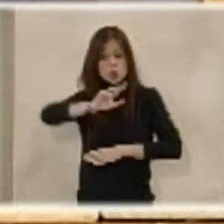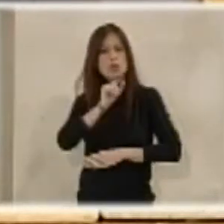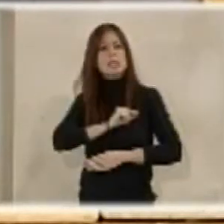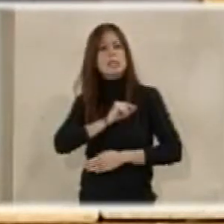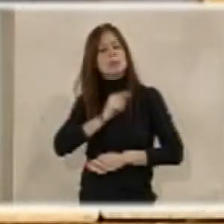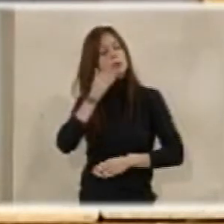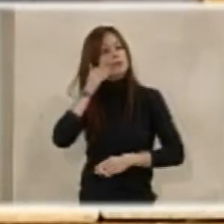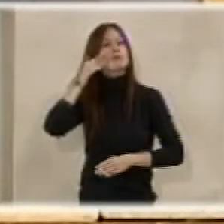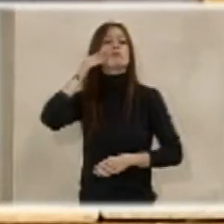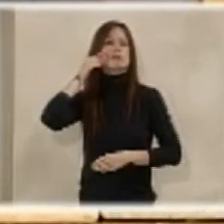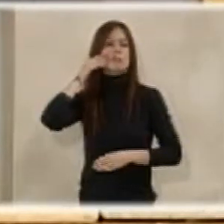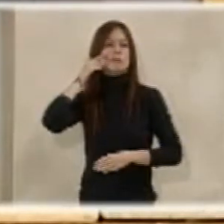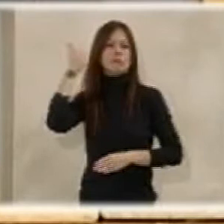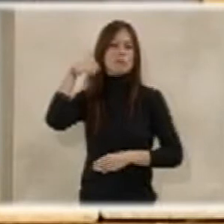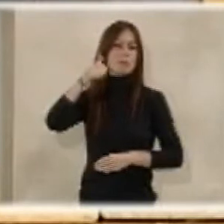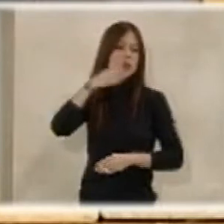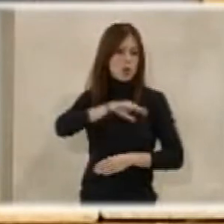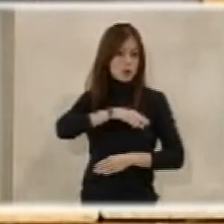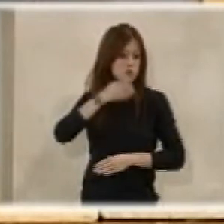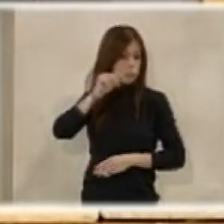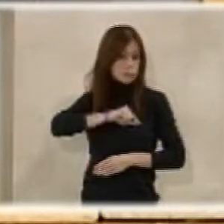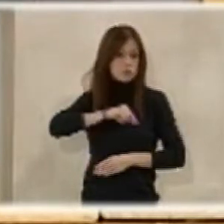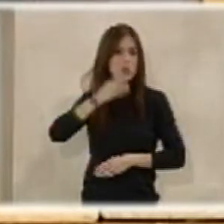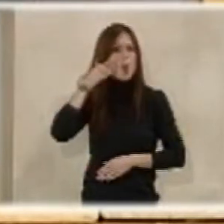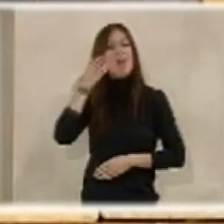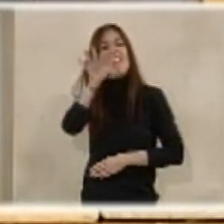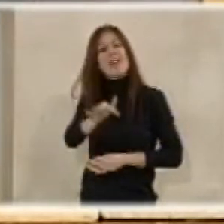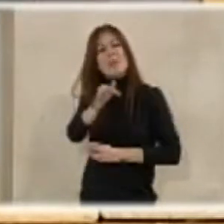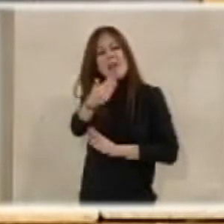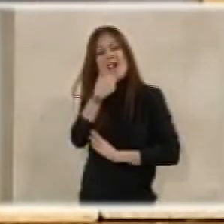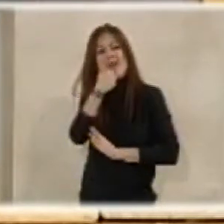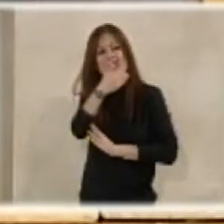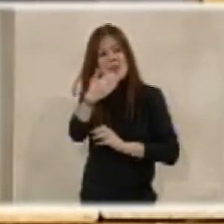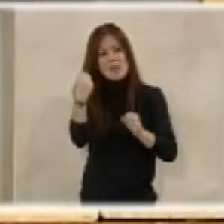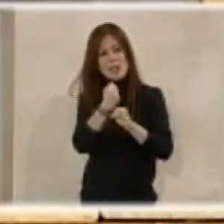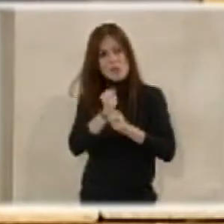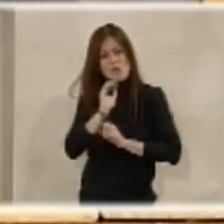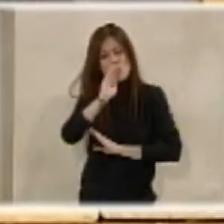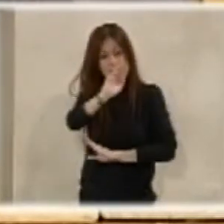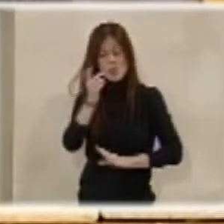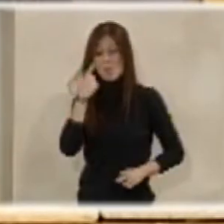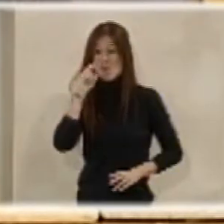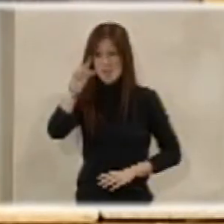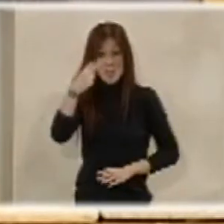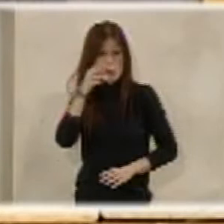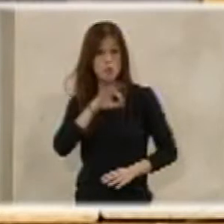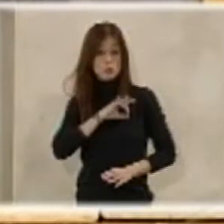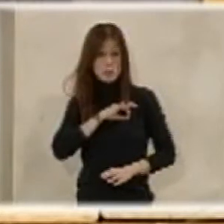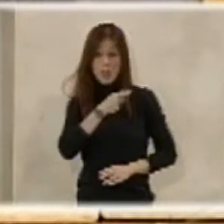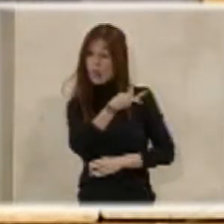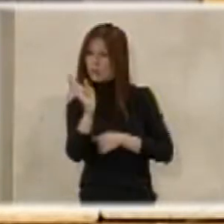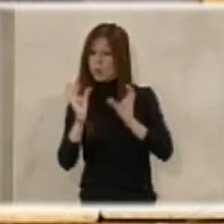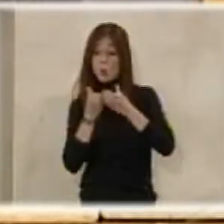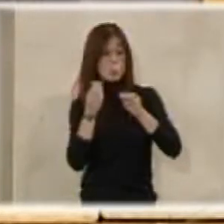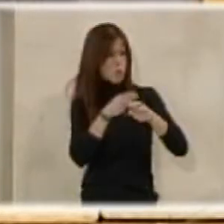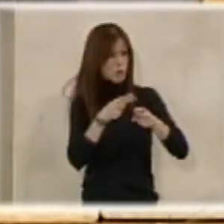sentimos orgullosos y agradecidos a la labor que realizan. Y miren ustedes, al resto de grupos